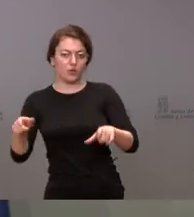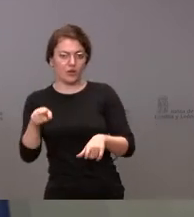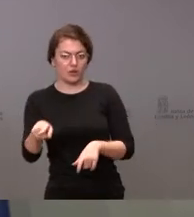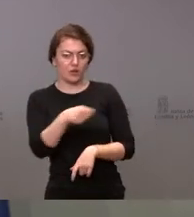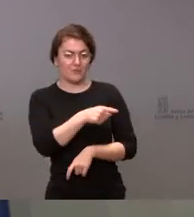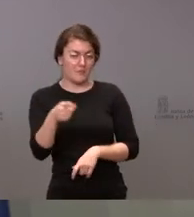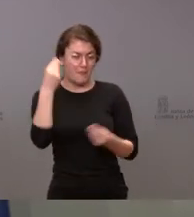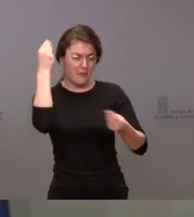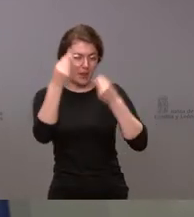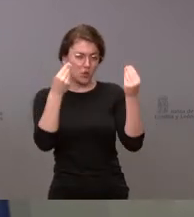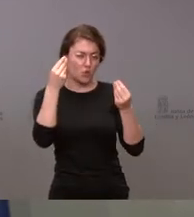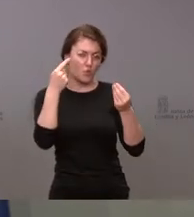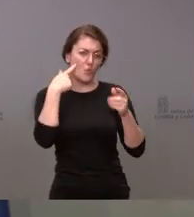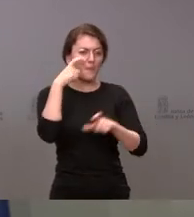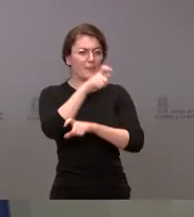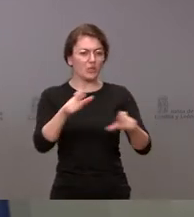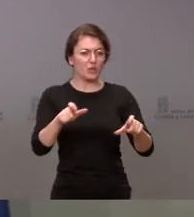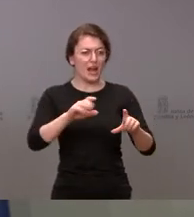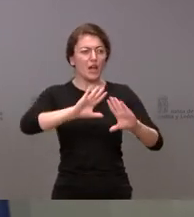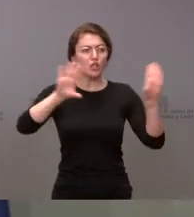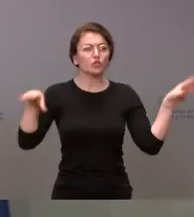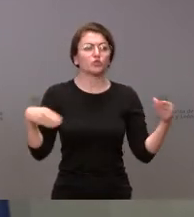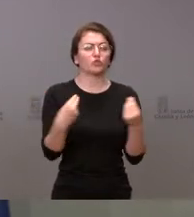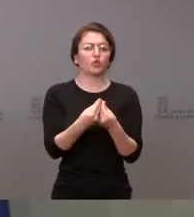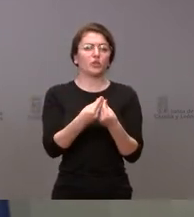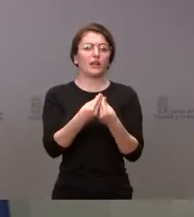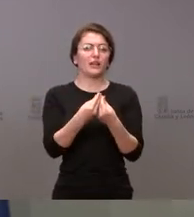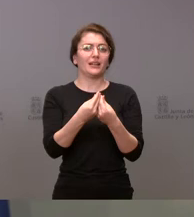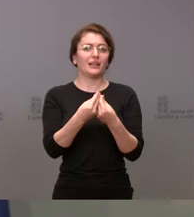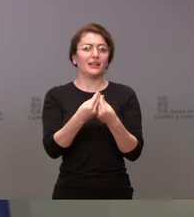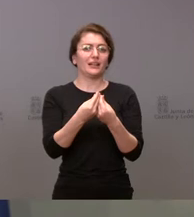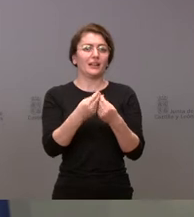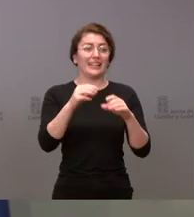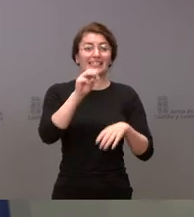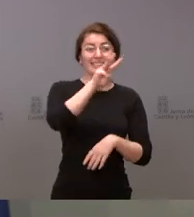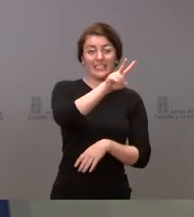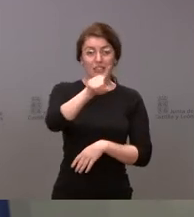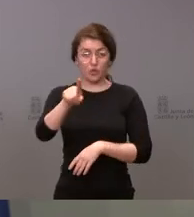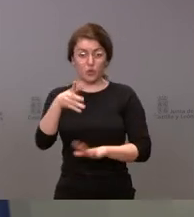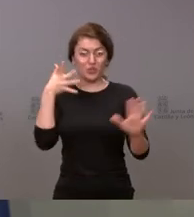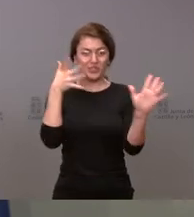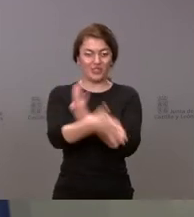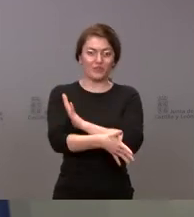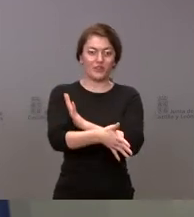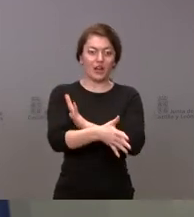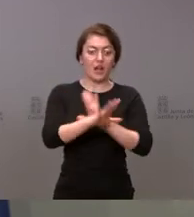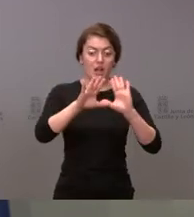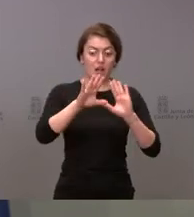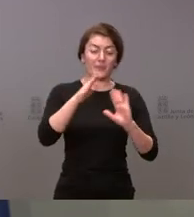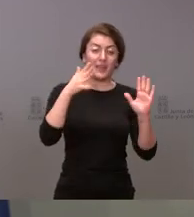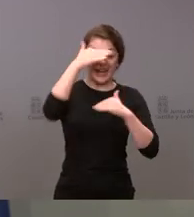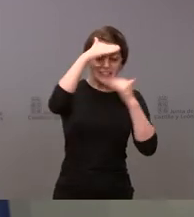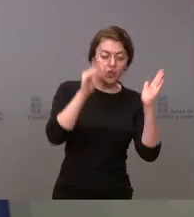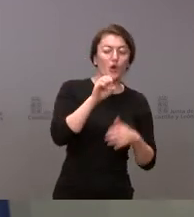31 tarjetas sanitarias, de tal forma que ese día se atendieron a 14 personas de esas 31,